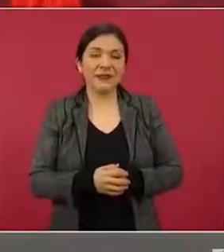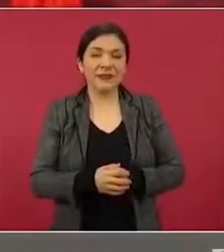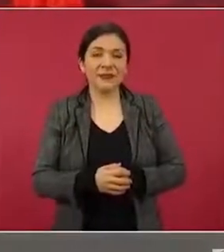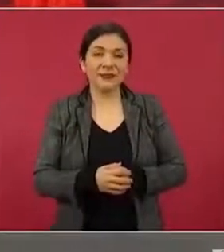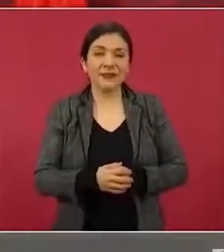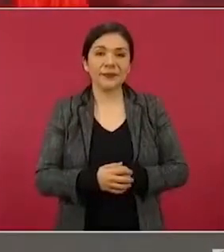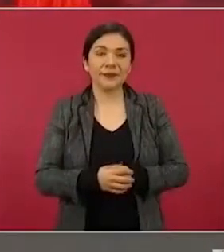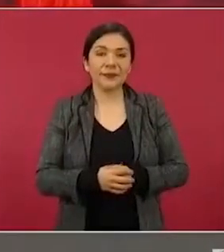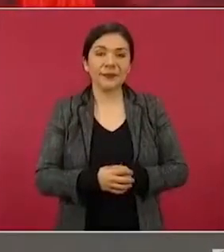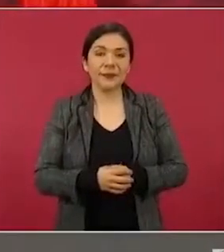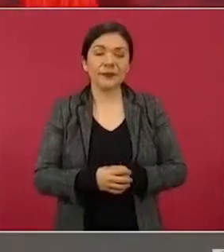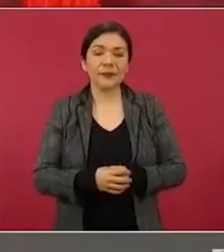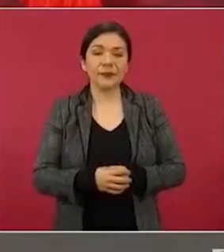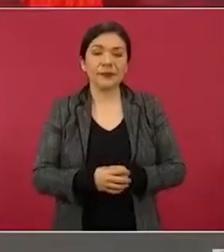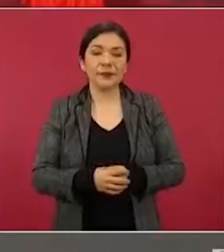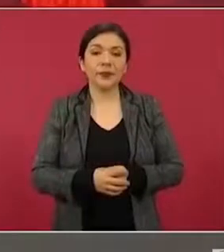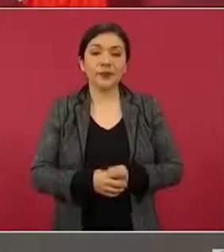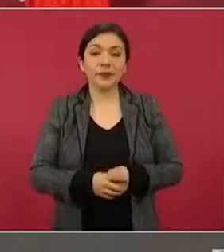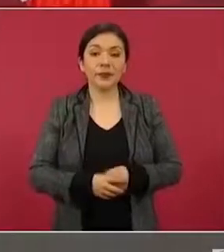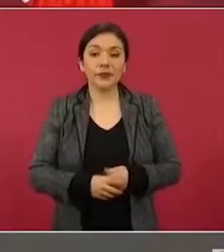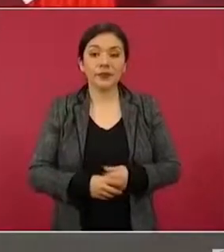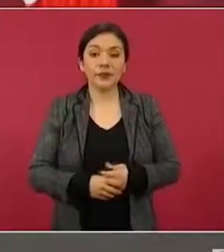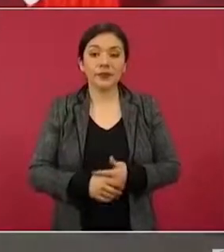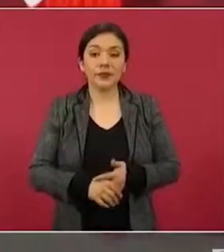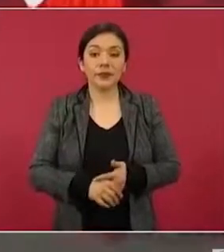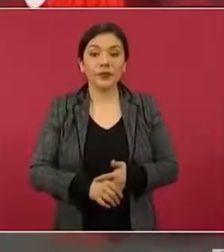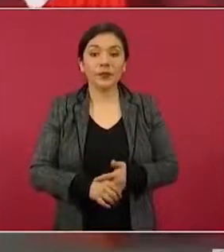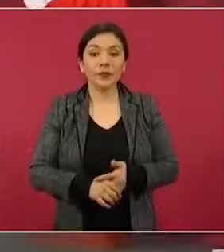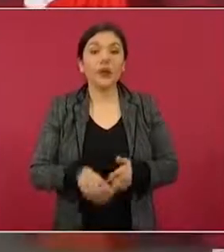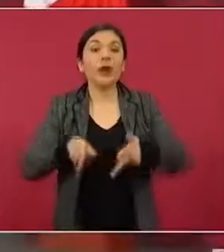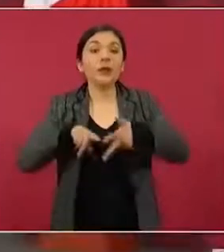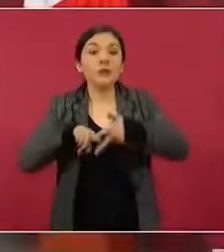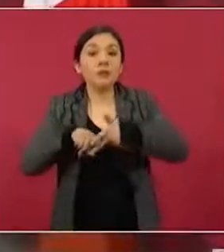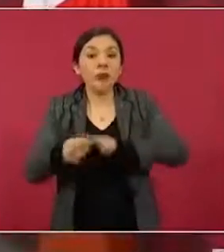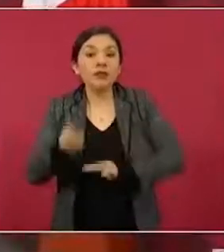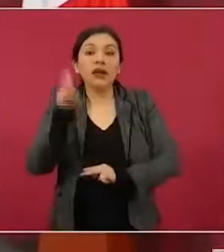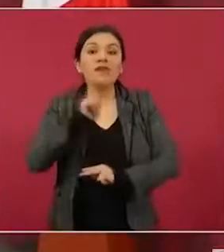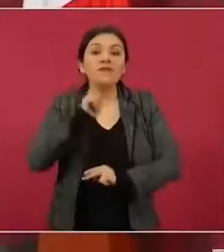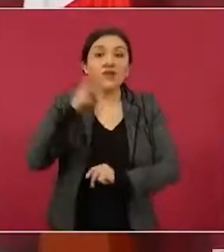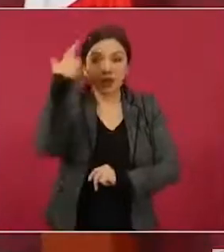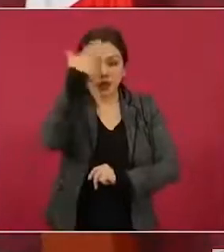revisar